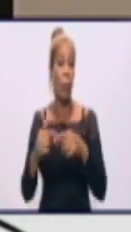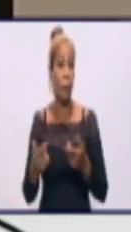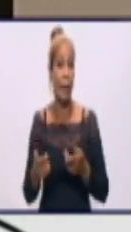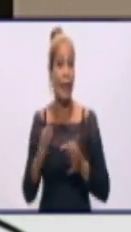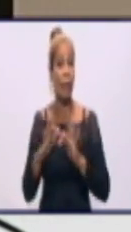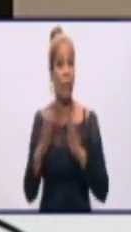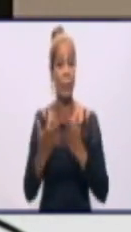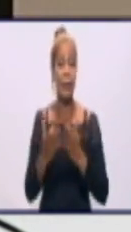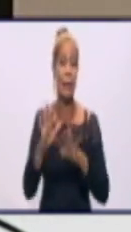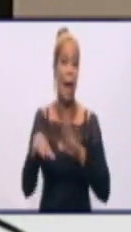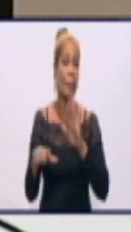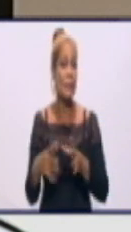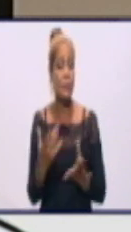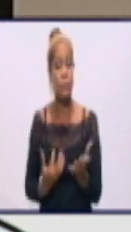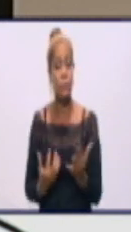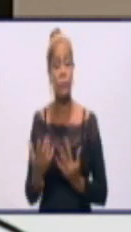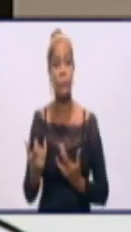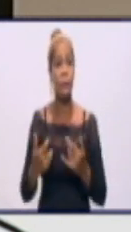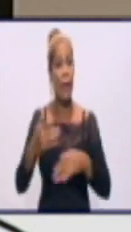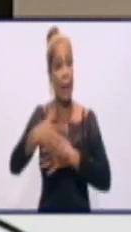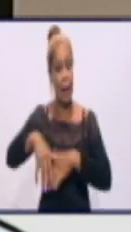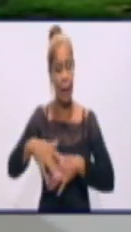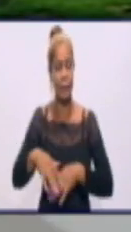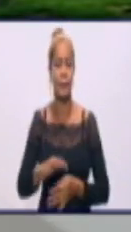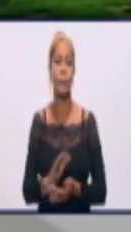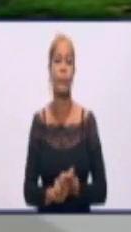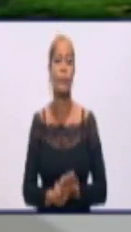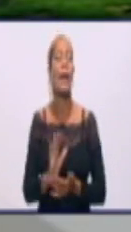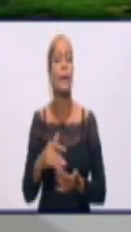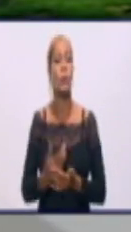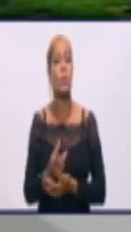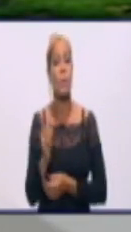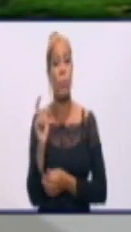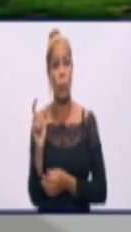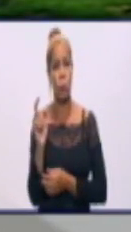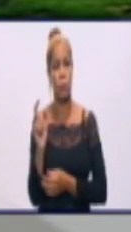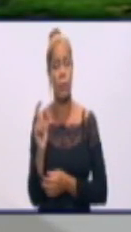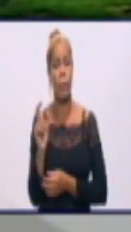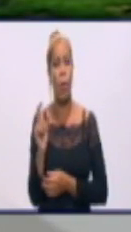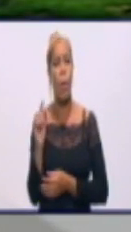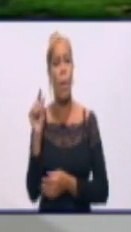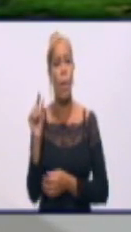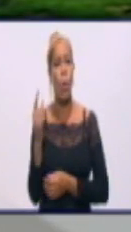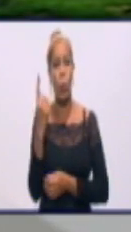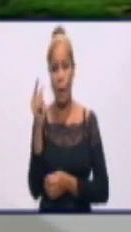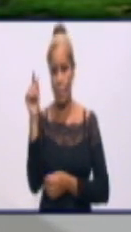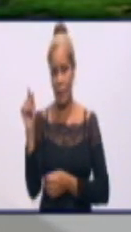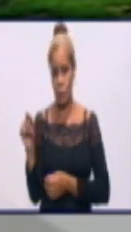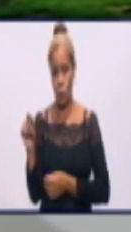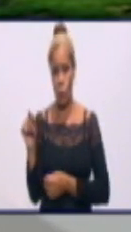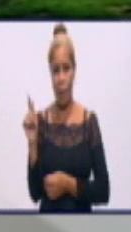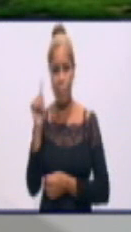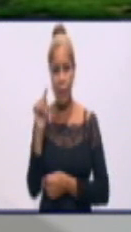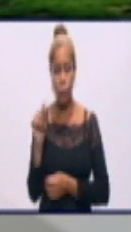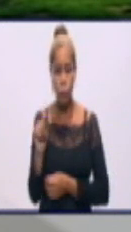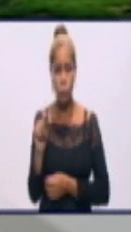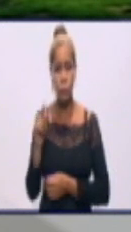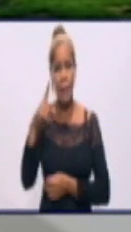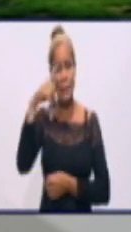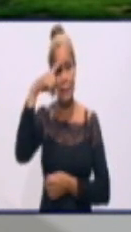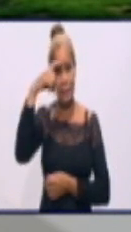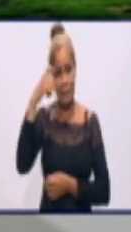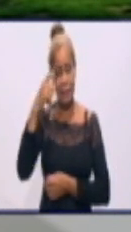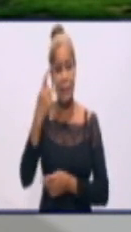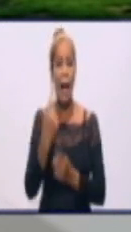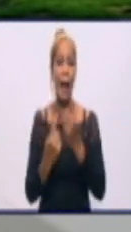Claro. Doctora, por último, un televidente pregunta si se ha confirmado dentro de la provincia algún caso positivo a la COVID